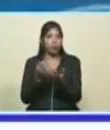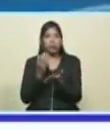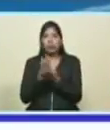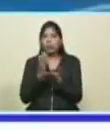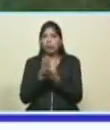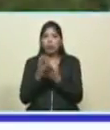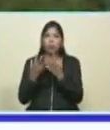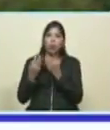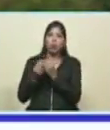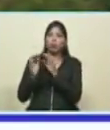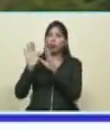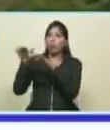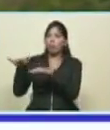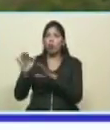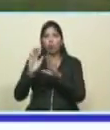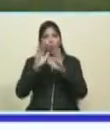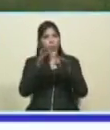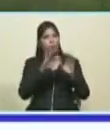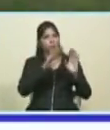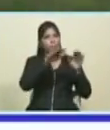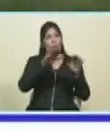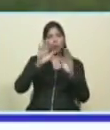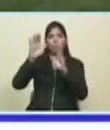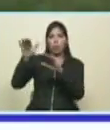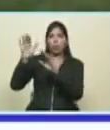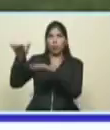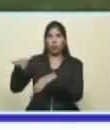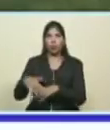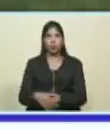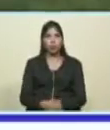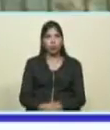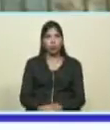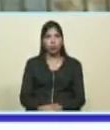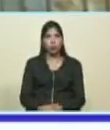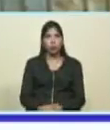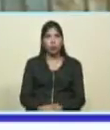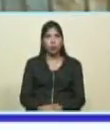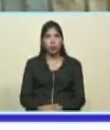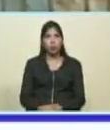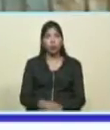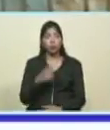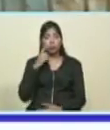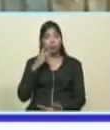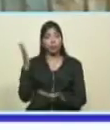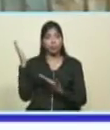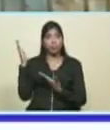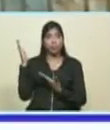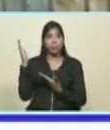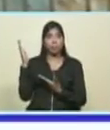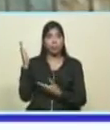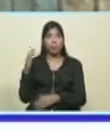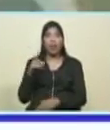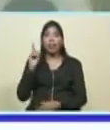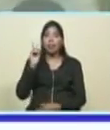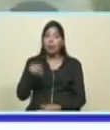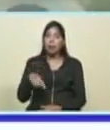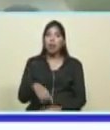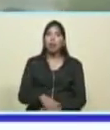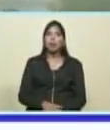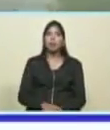ahí están las imágenes de algunos pueblos poblaciones de Cuba además se metió